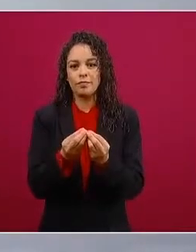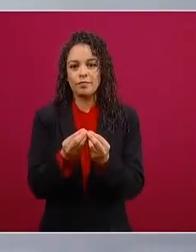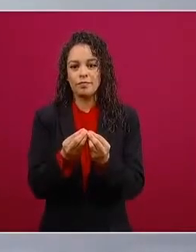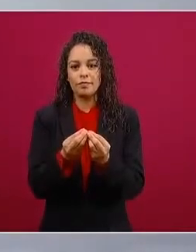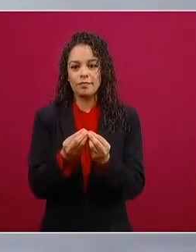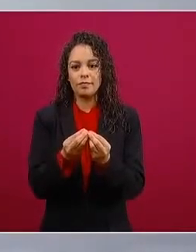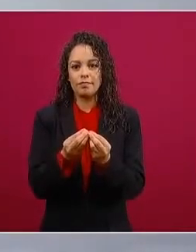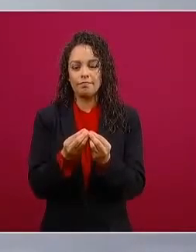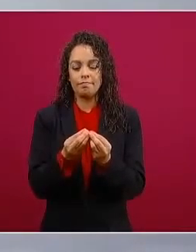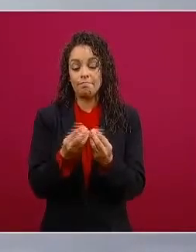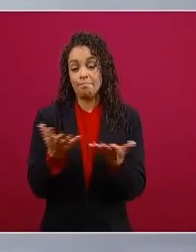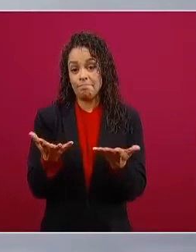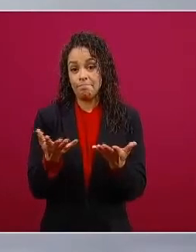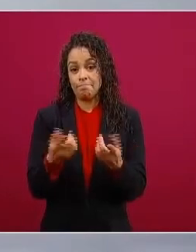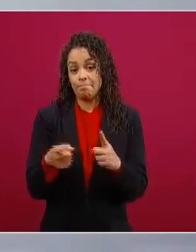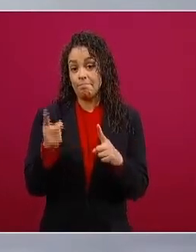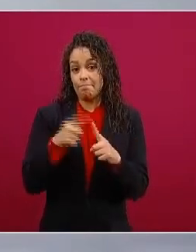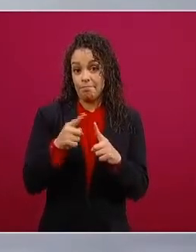eficiencia